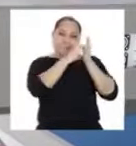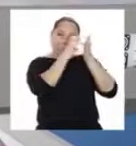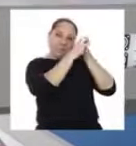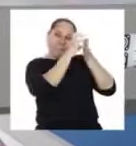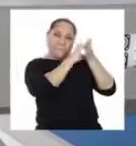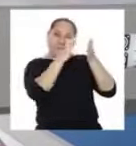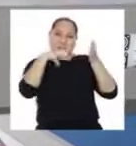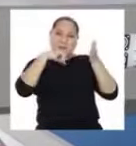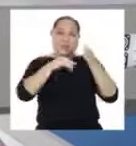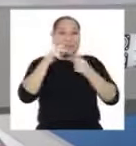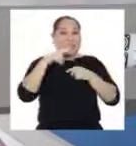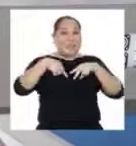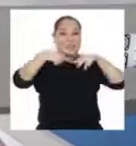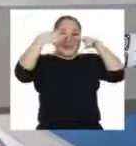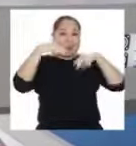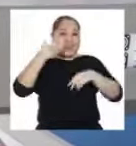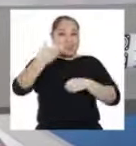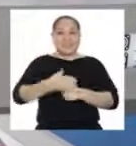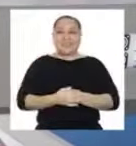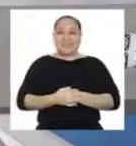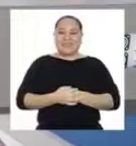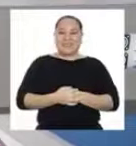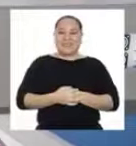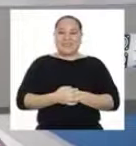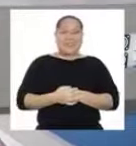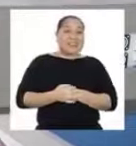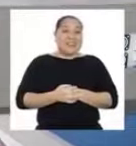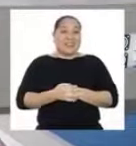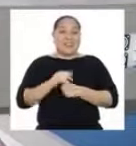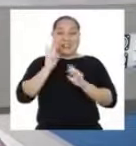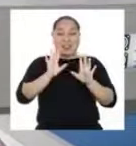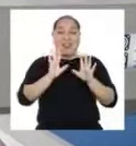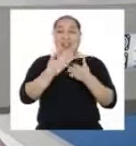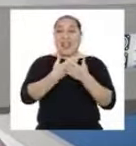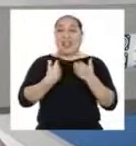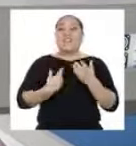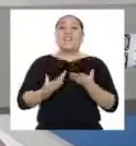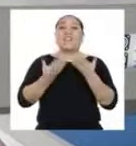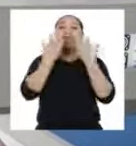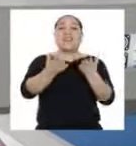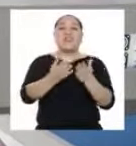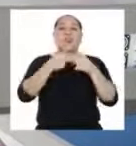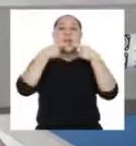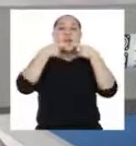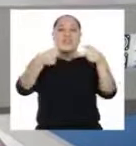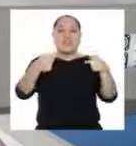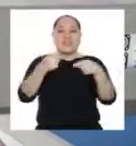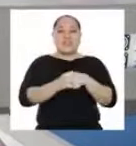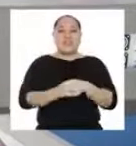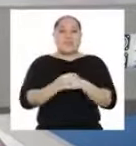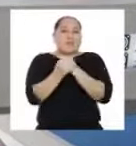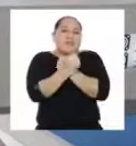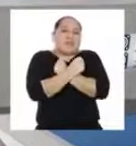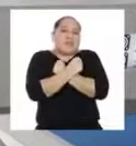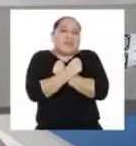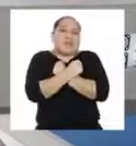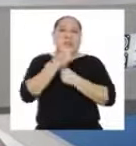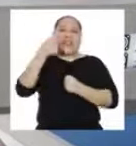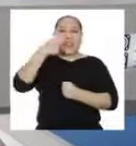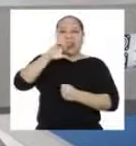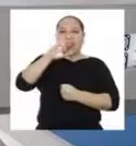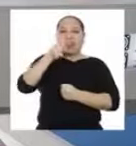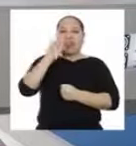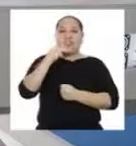pictograma. ¡Nos vemos en un rato! ¡Uy! Pero antes, los dejo con un mensaje de mi